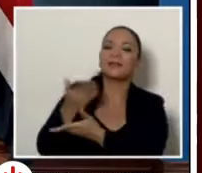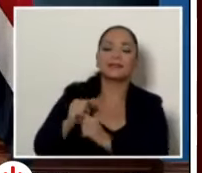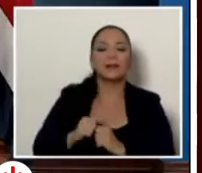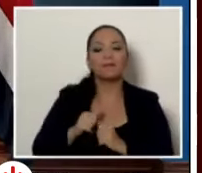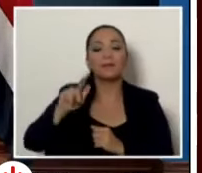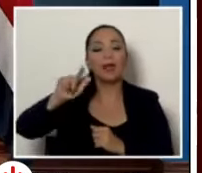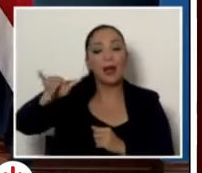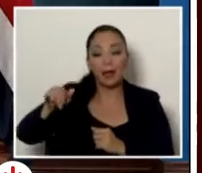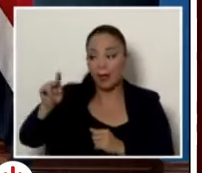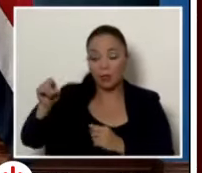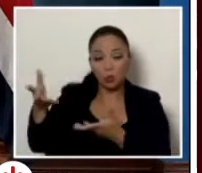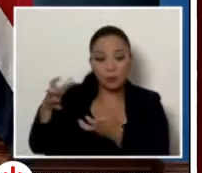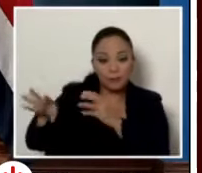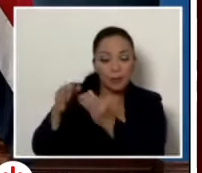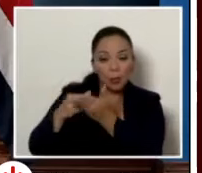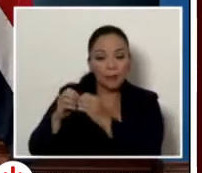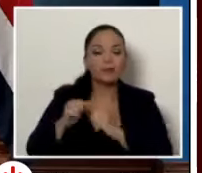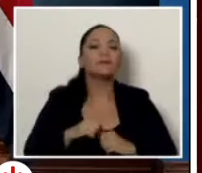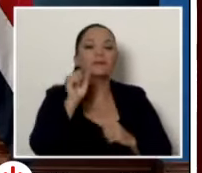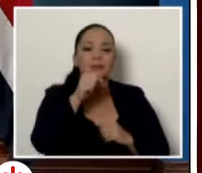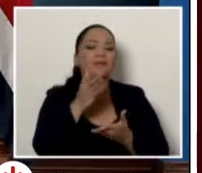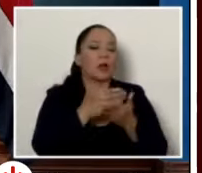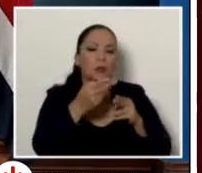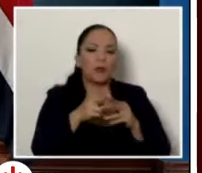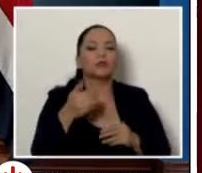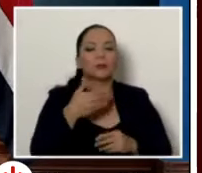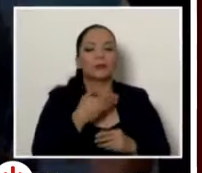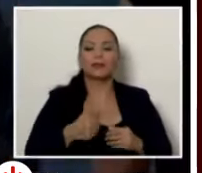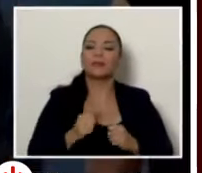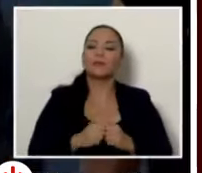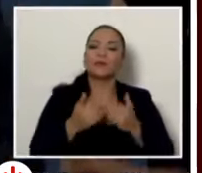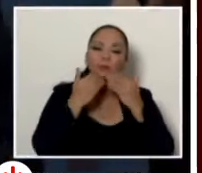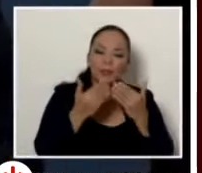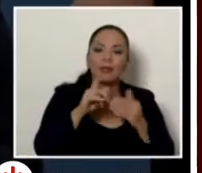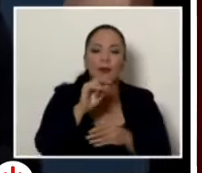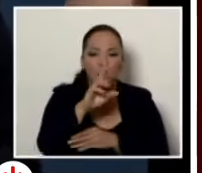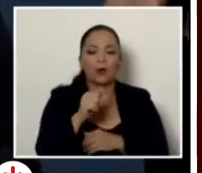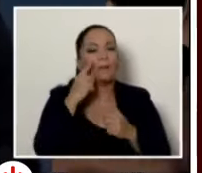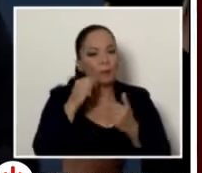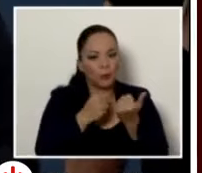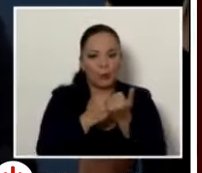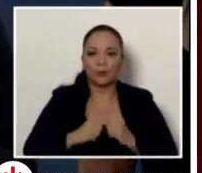algo dele por favor breve señor presidente gracias gracias doña Laura por el apoyo